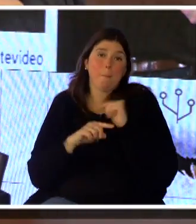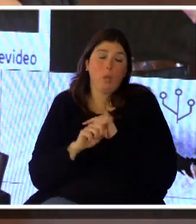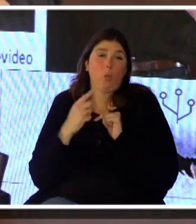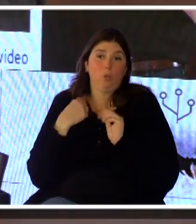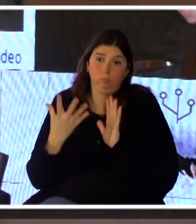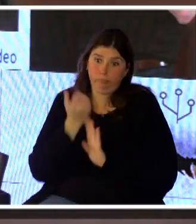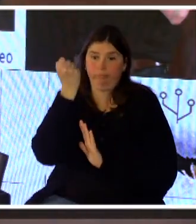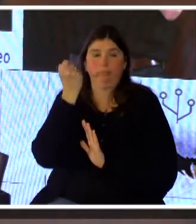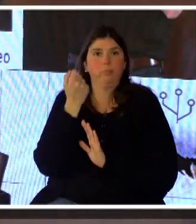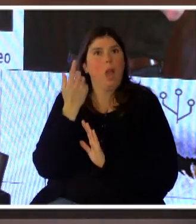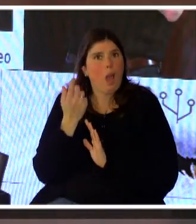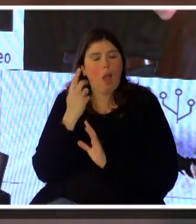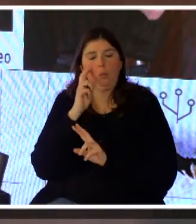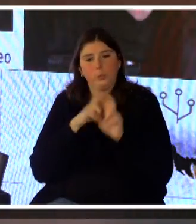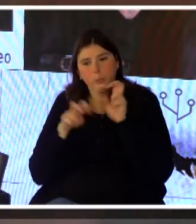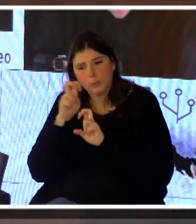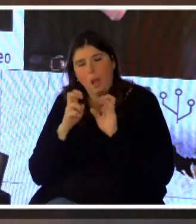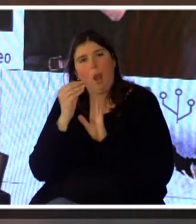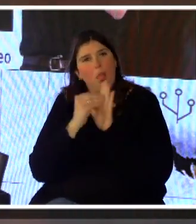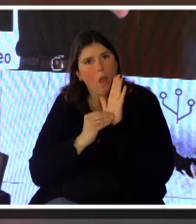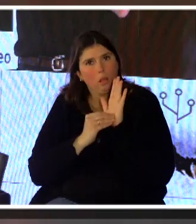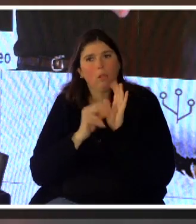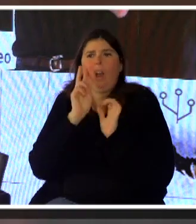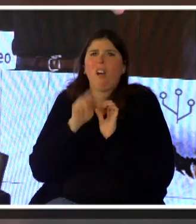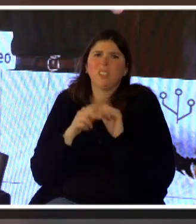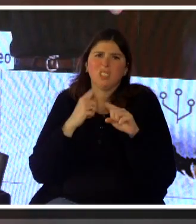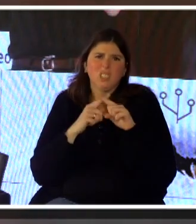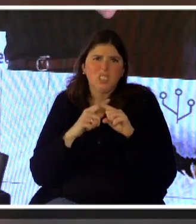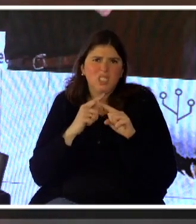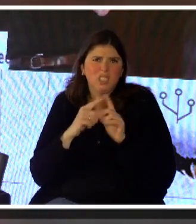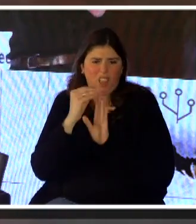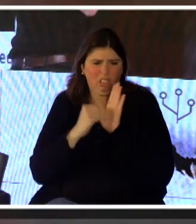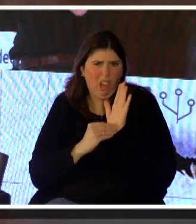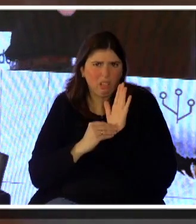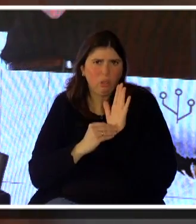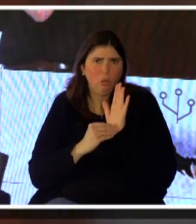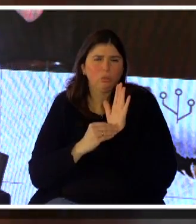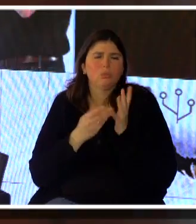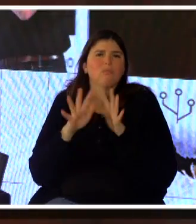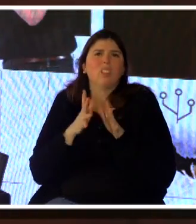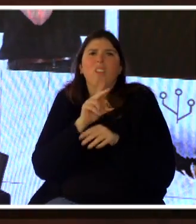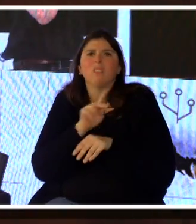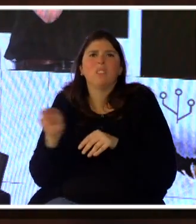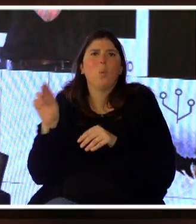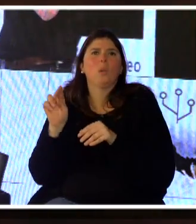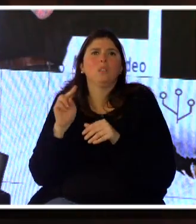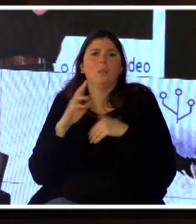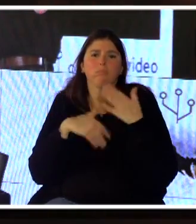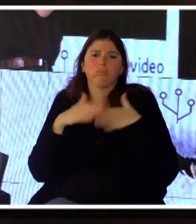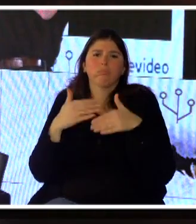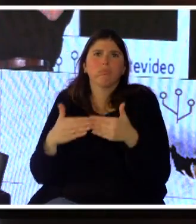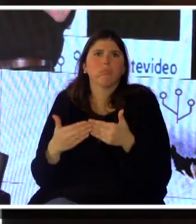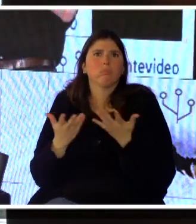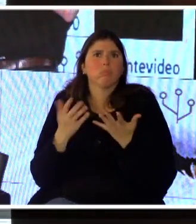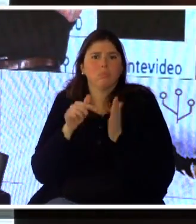a construirlo, a buscar los datos, ver si existen los datos, dónde están, con qué frecuencia se generan, cómo los